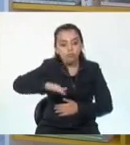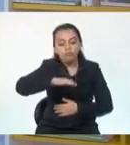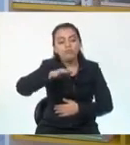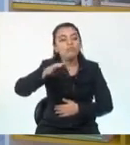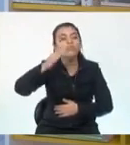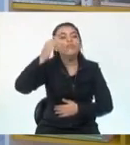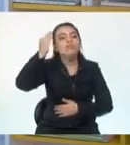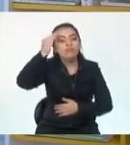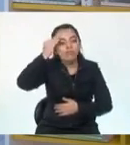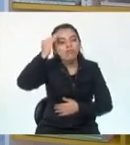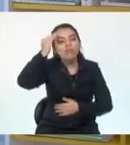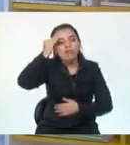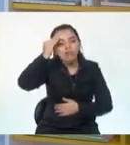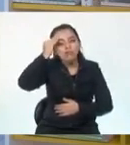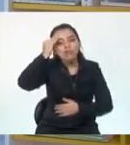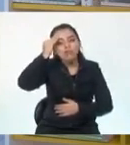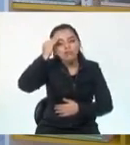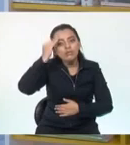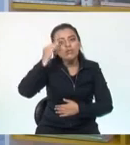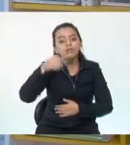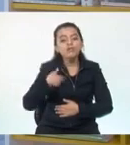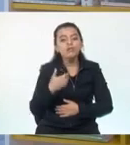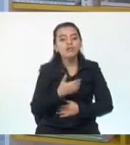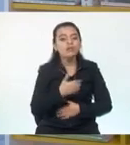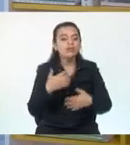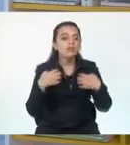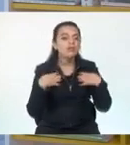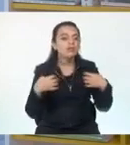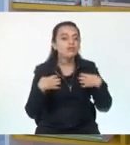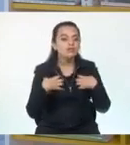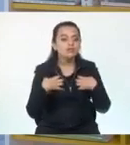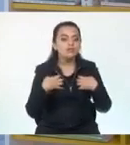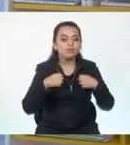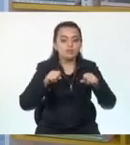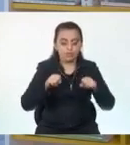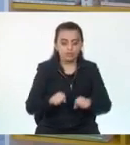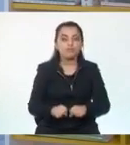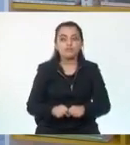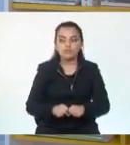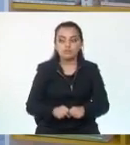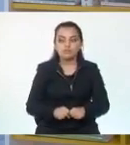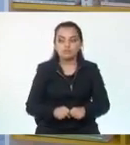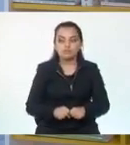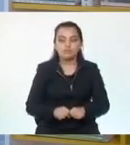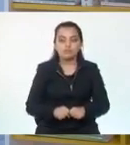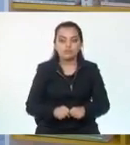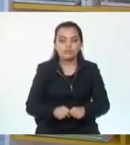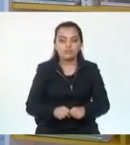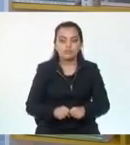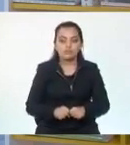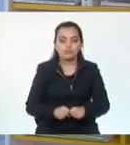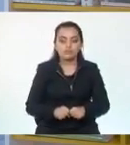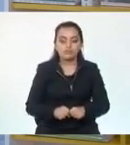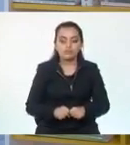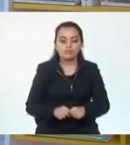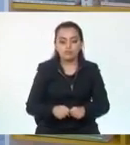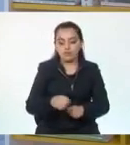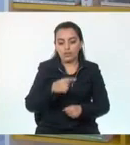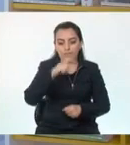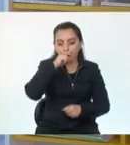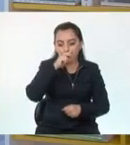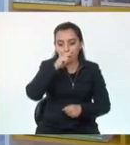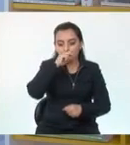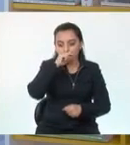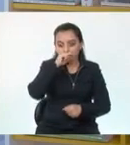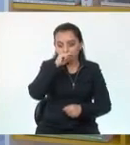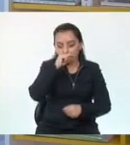para que nosotros los utilicemos en nuestra vida cotidiana y así cuando nuestros padres nos envíen